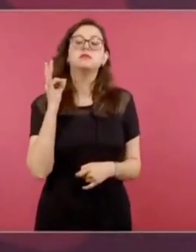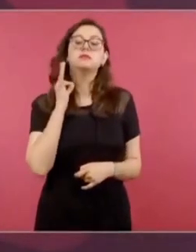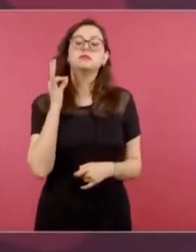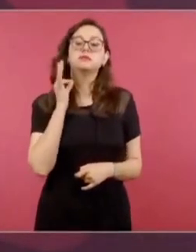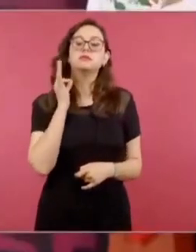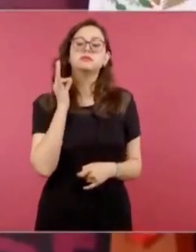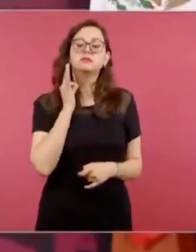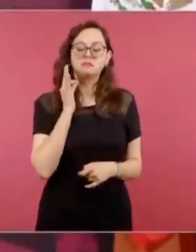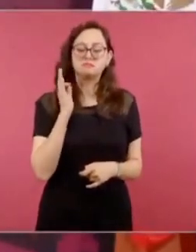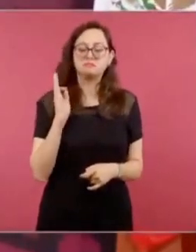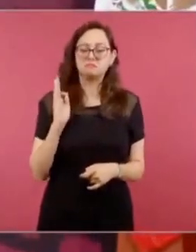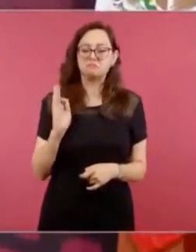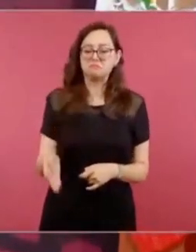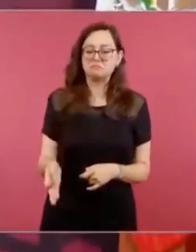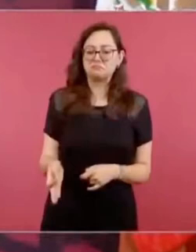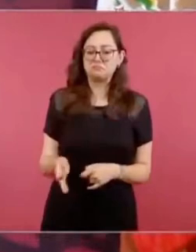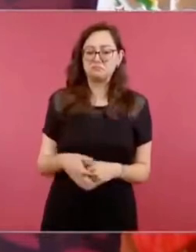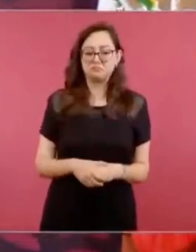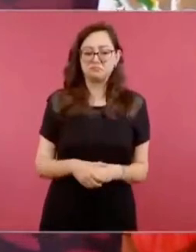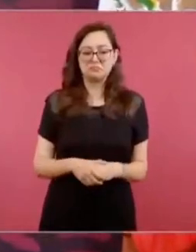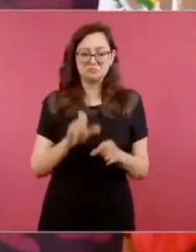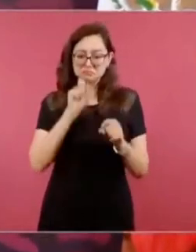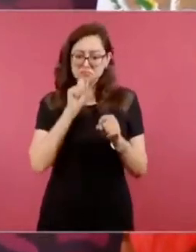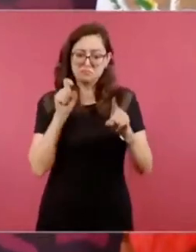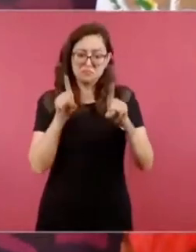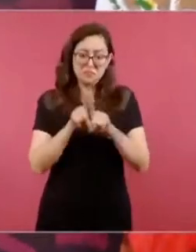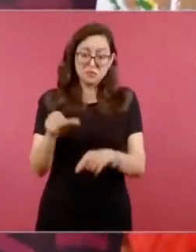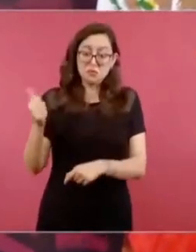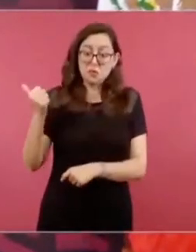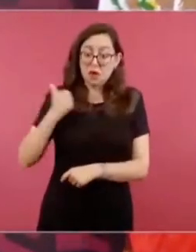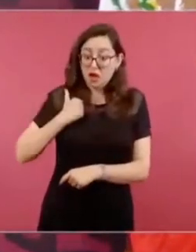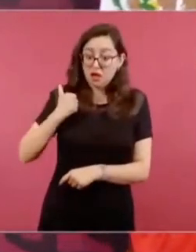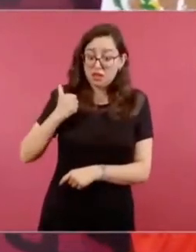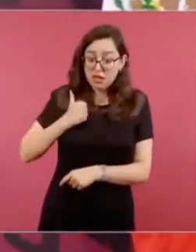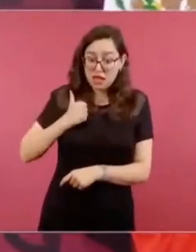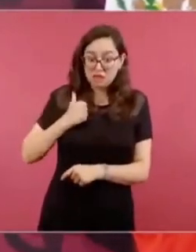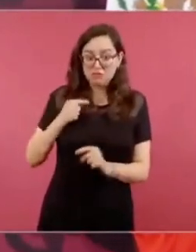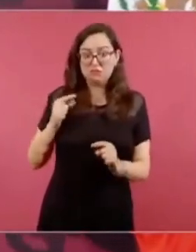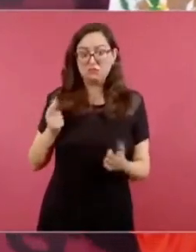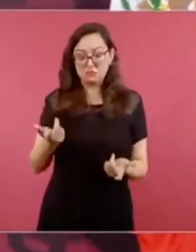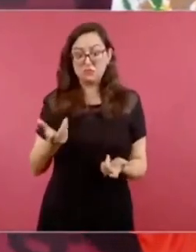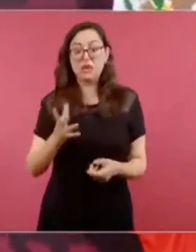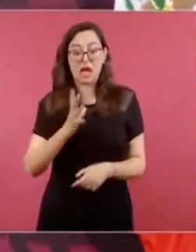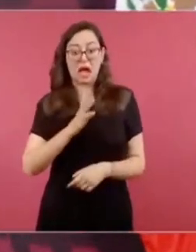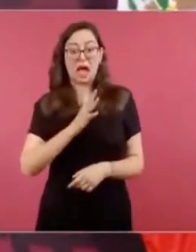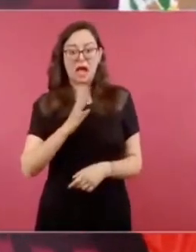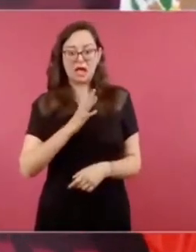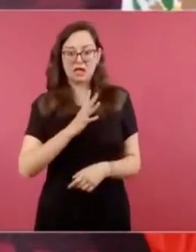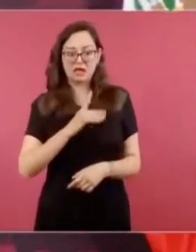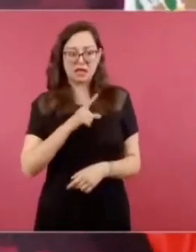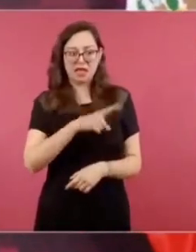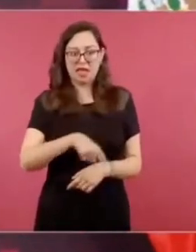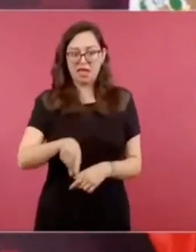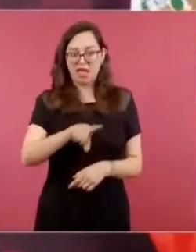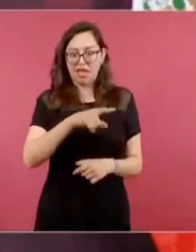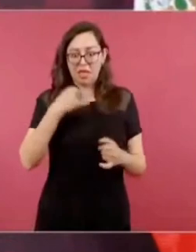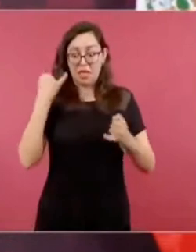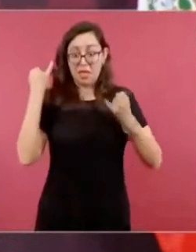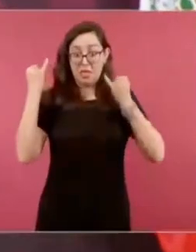y lo mismo en Canadá. Para que no saquen de contexto